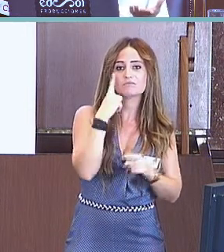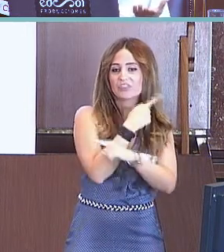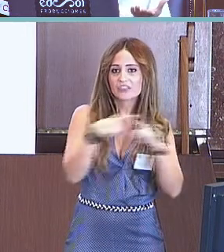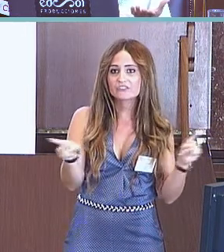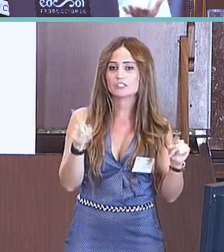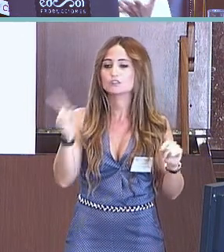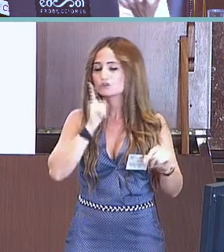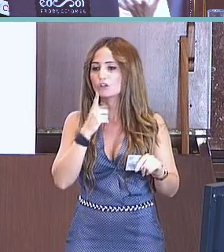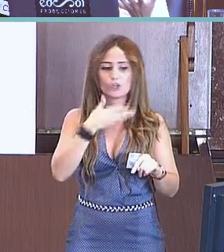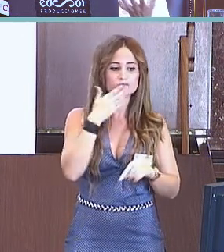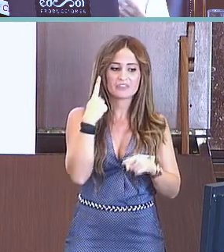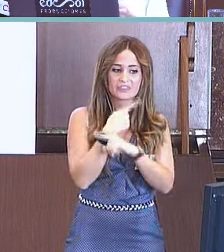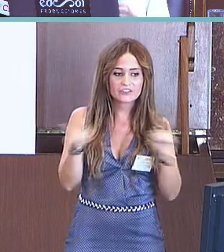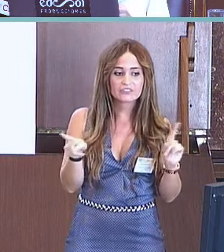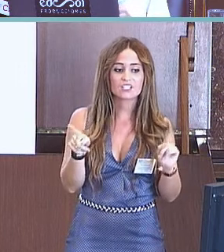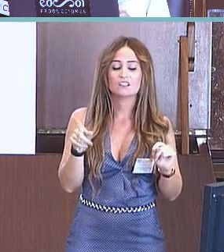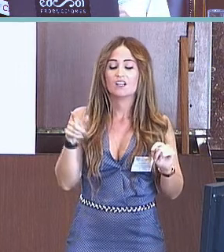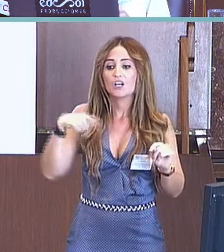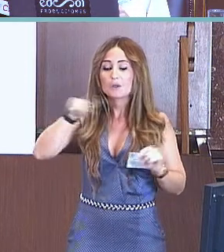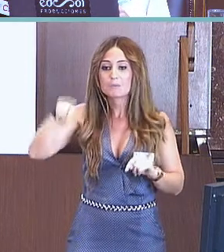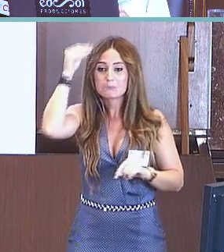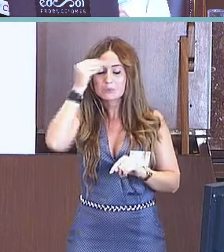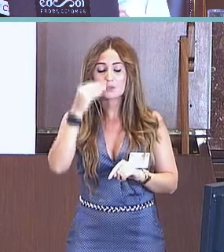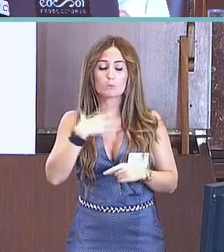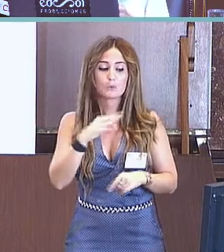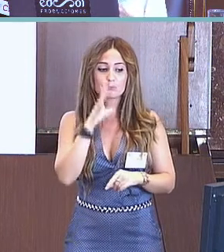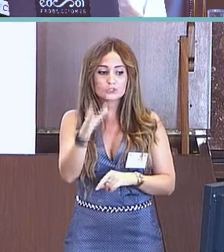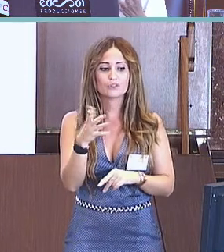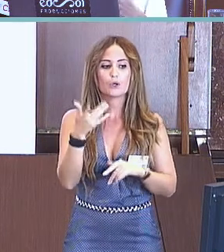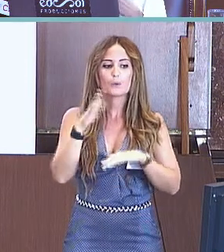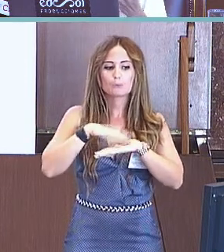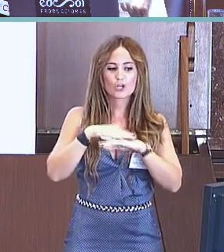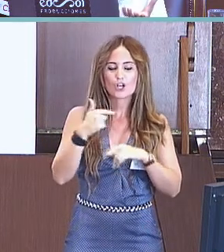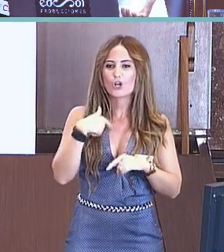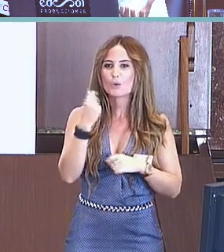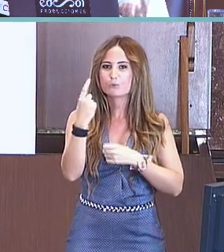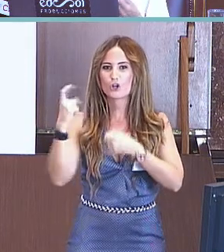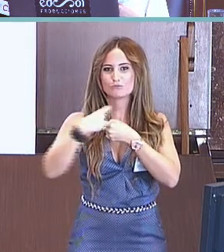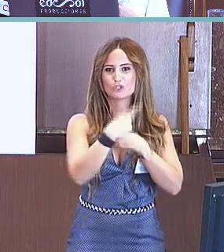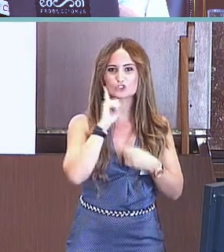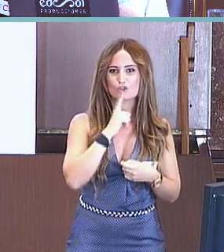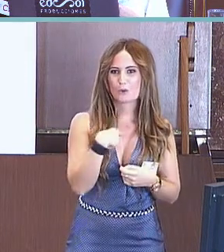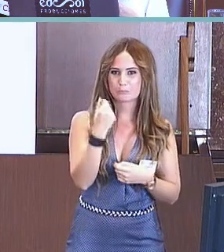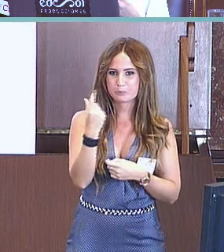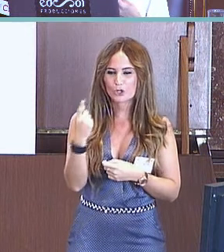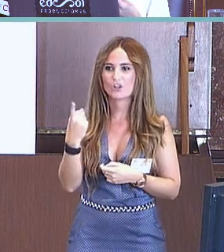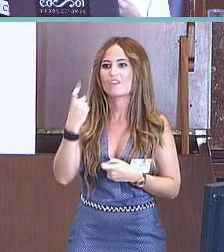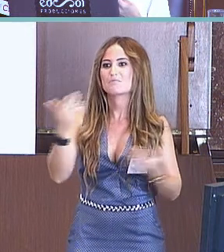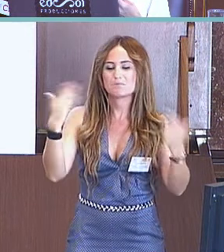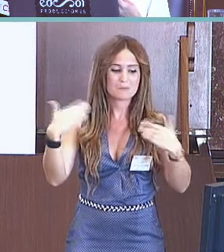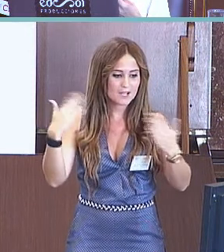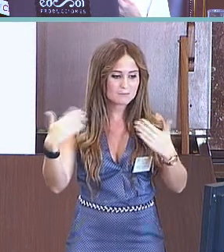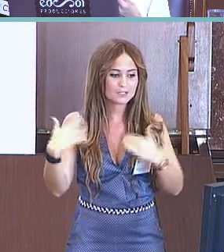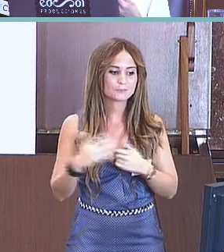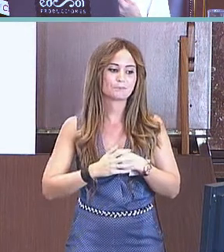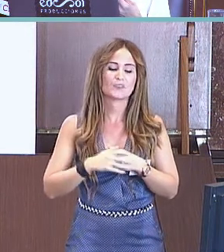Nuestra única razón que le podemos dar a esto es que tenemos muy pocos niños sordos todavía en nuestra muestra. Recordemos que si